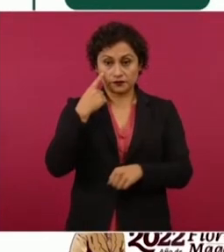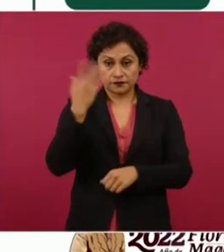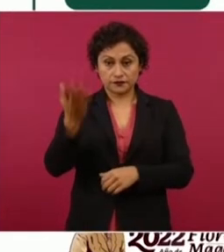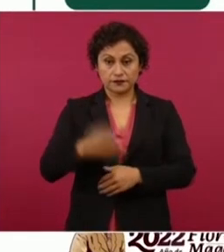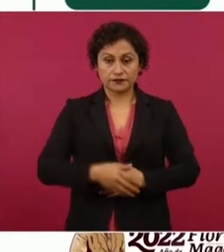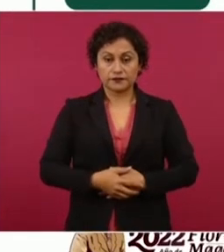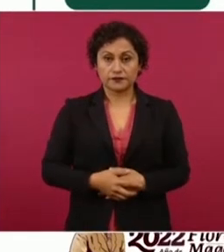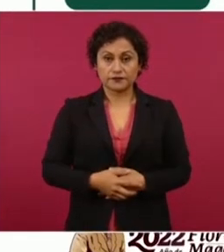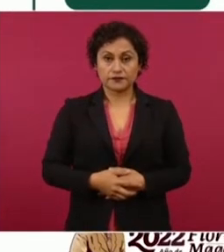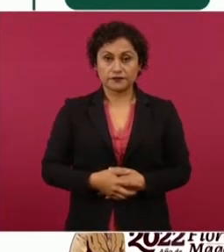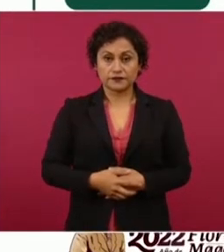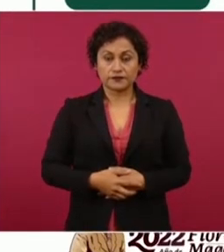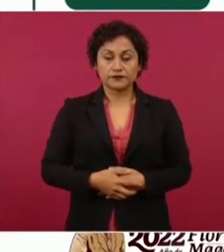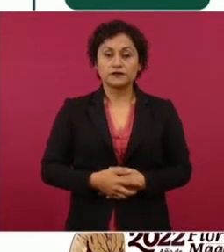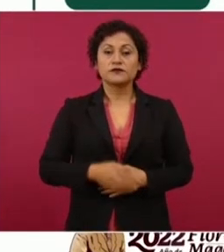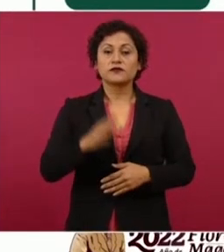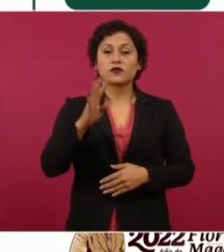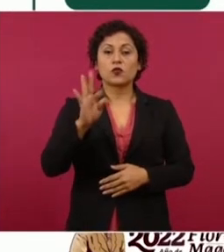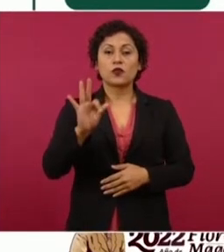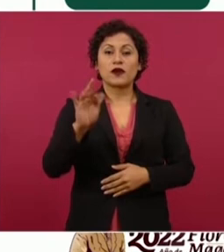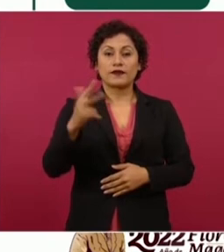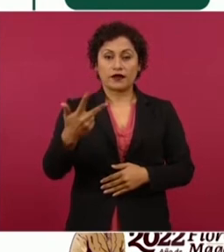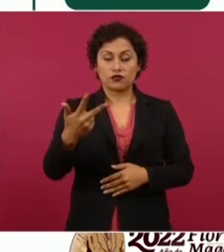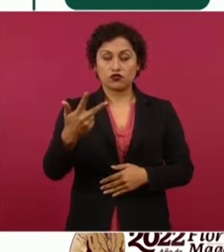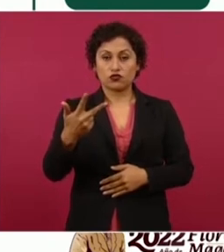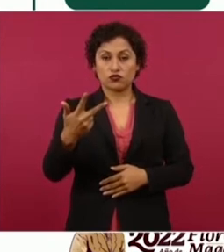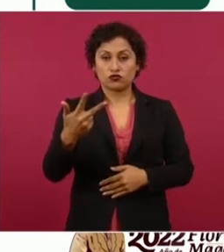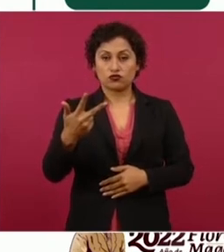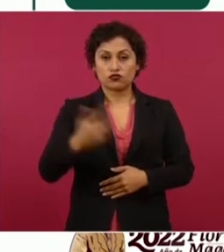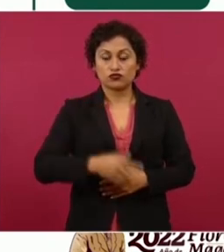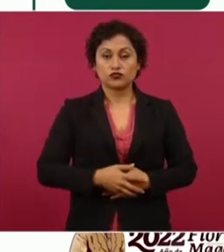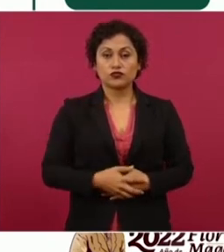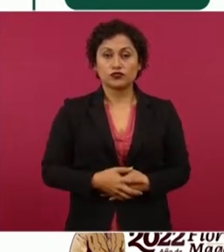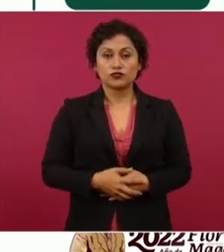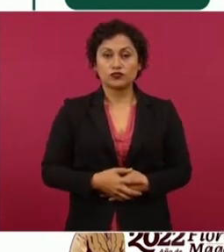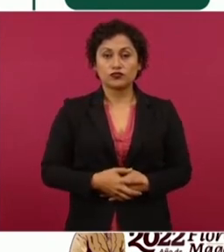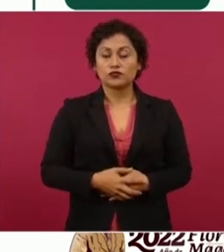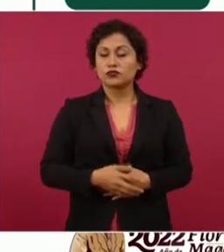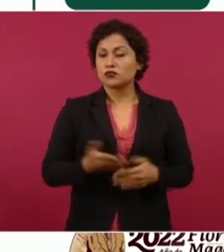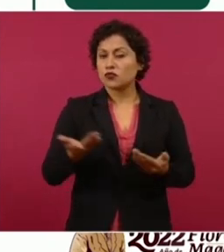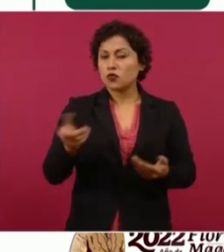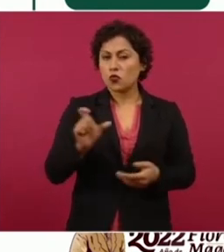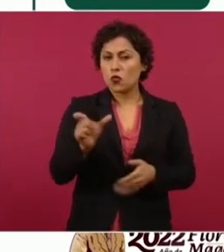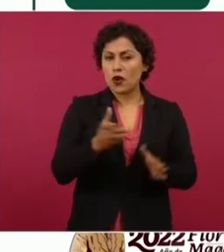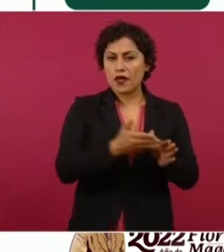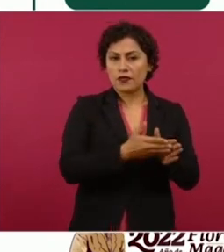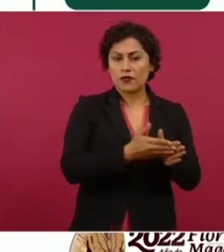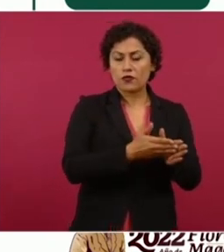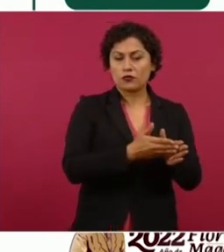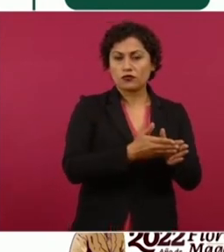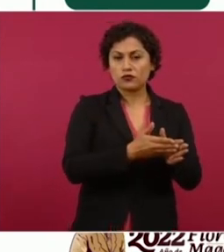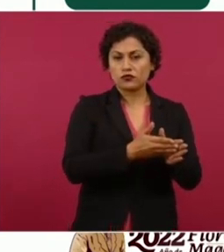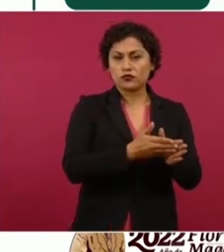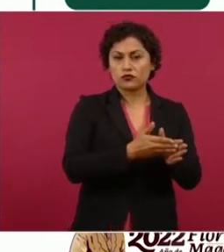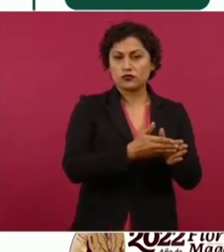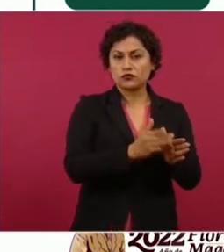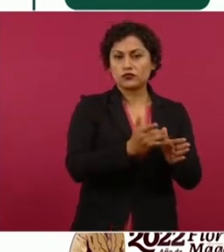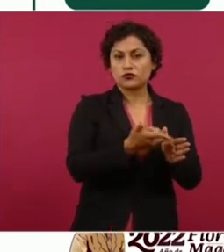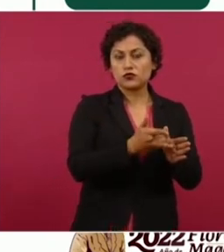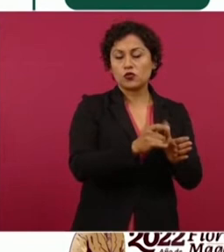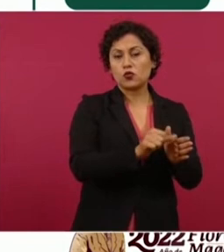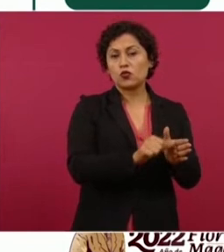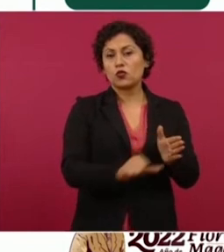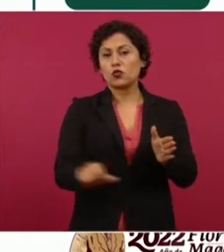3.648 de julio al